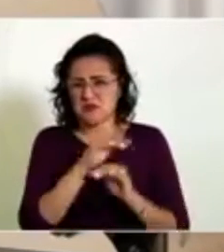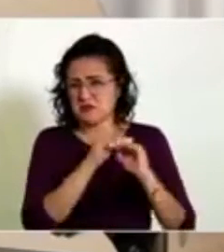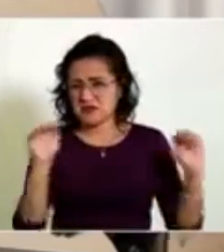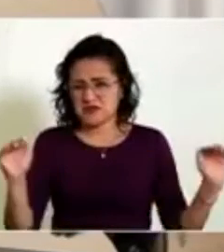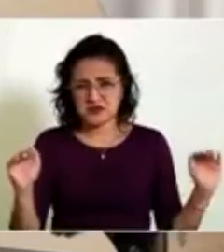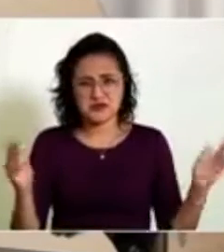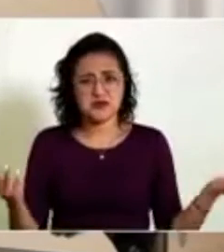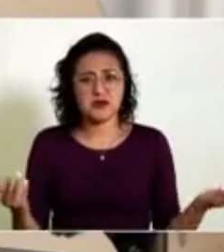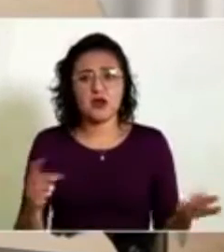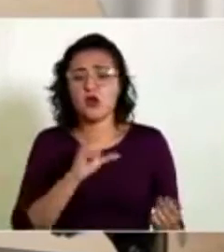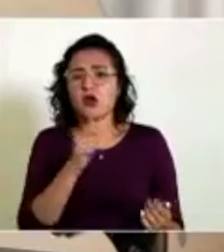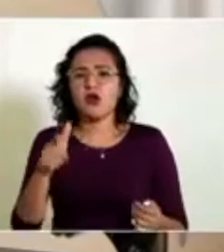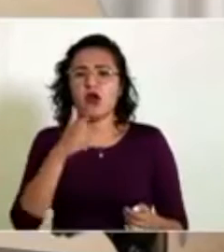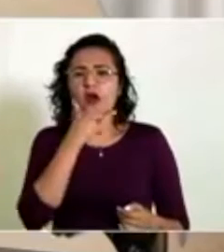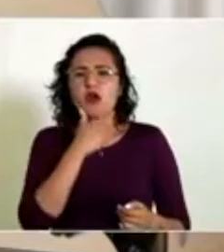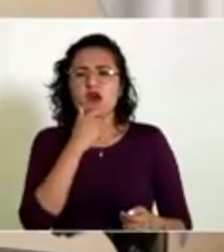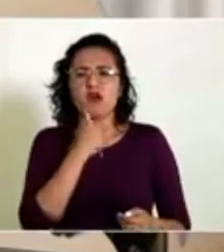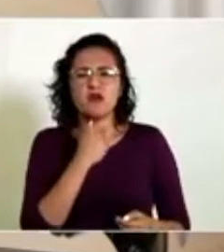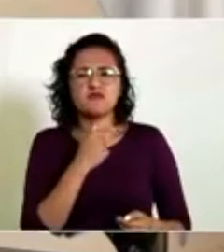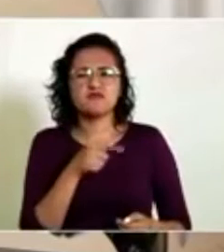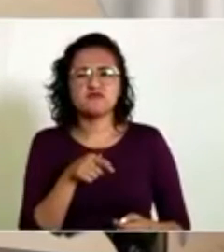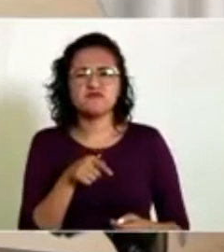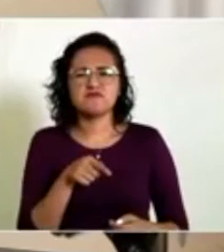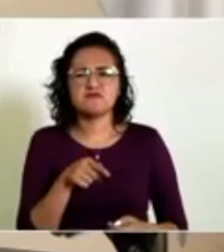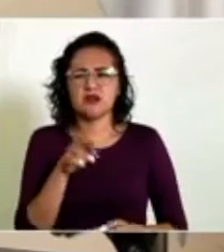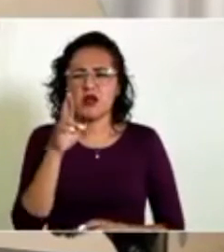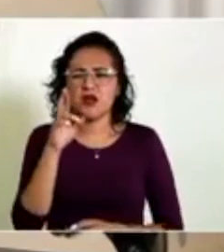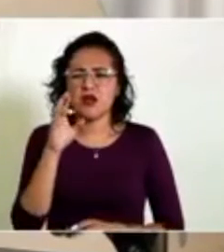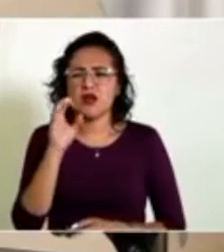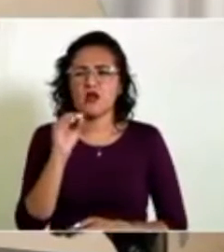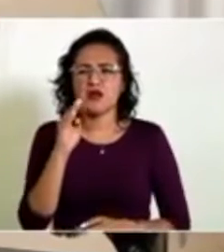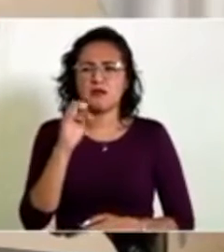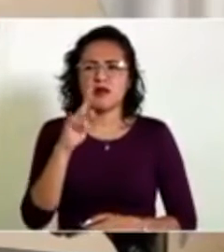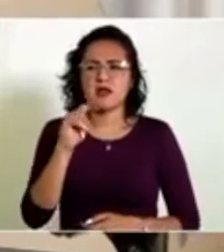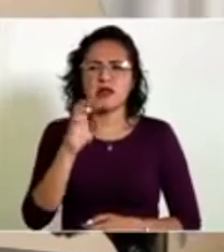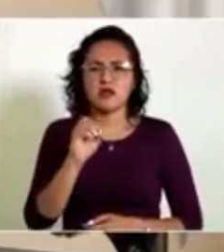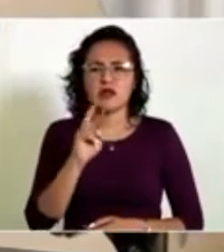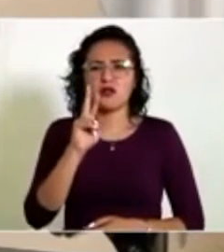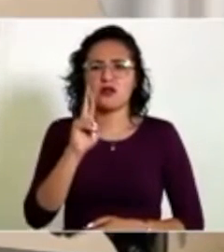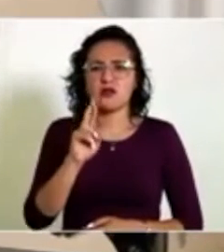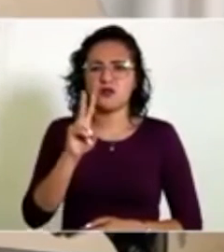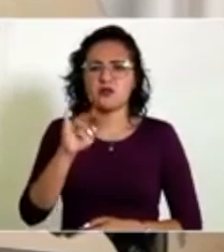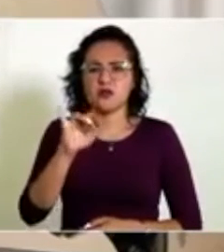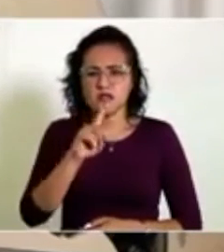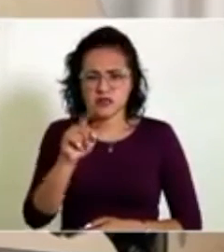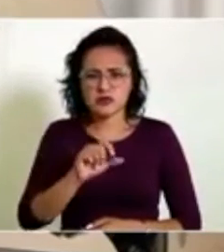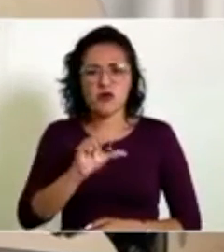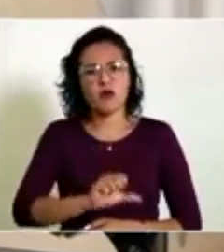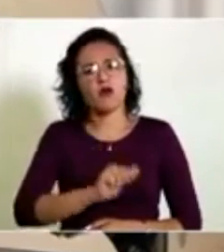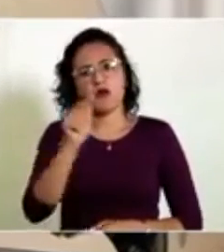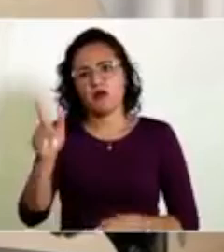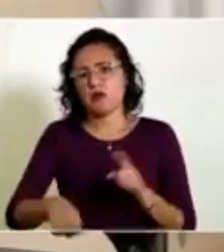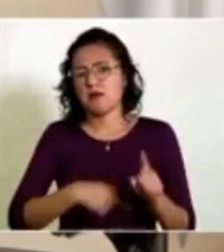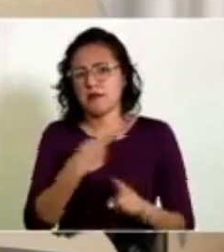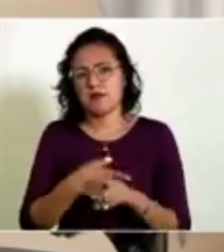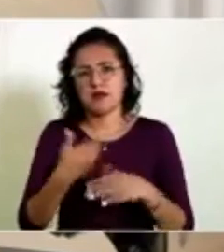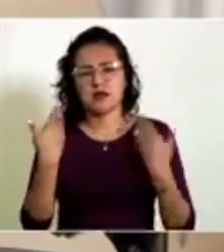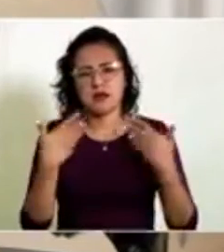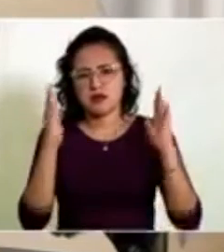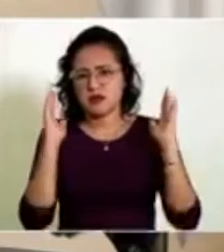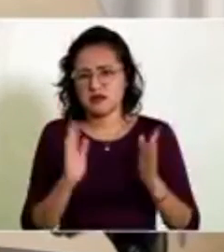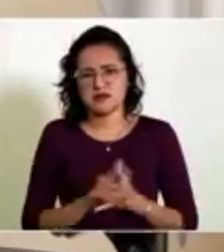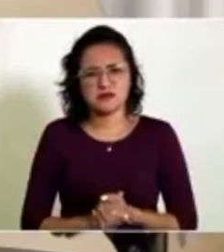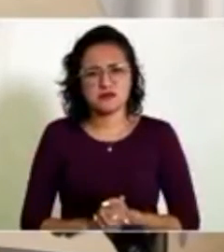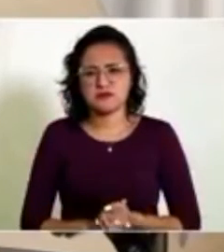Y otro de señor de apellido Roberto Ruiz Esparza y otros, muchos. Entonces,